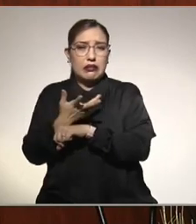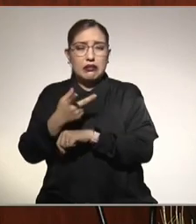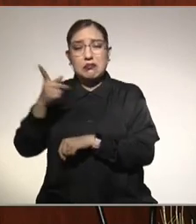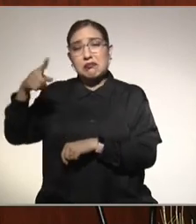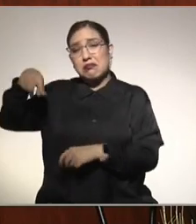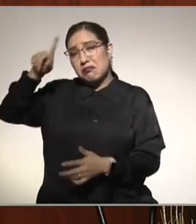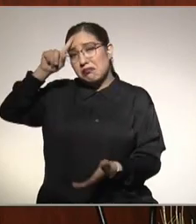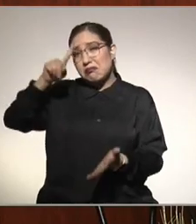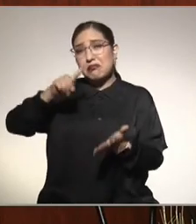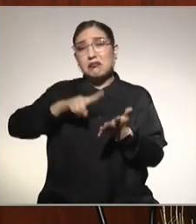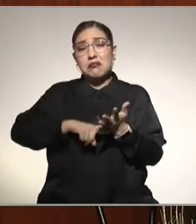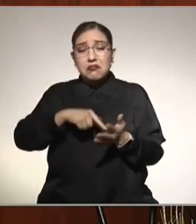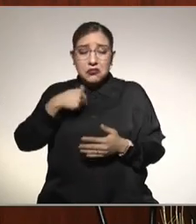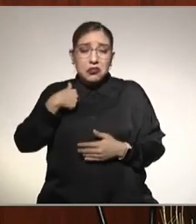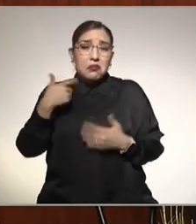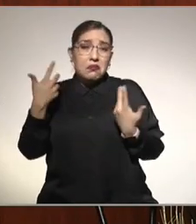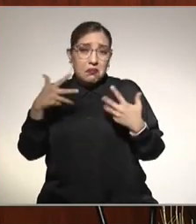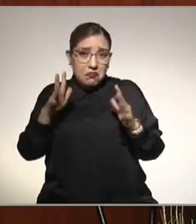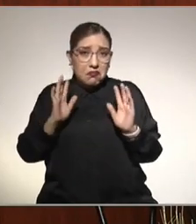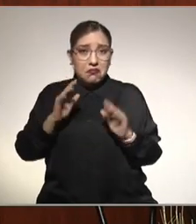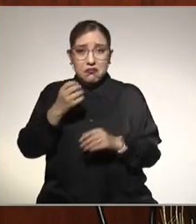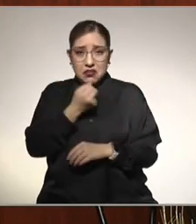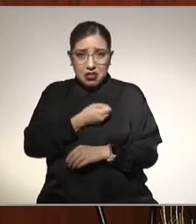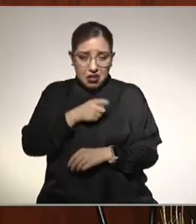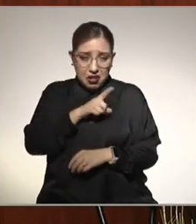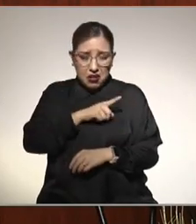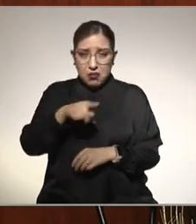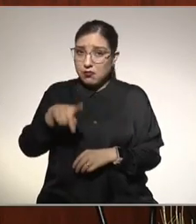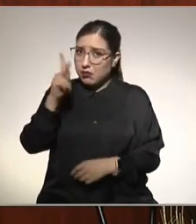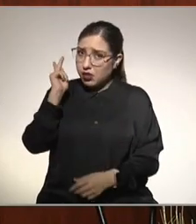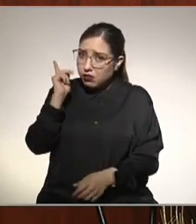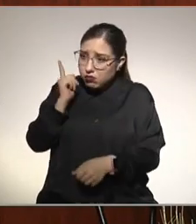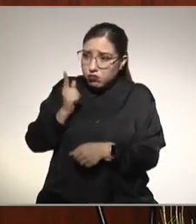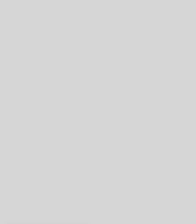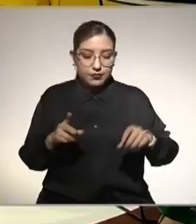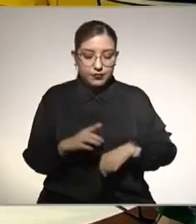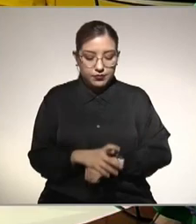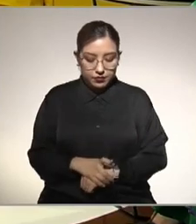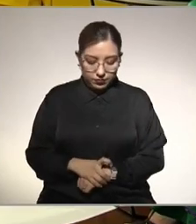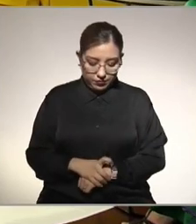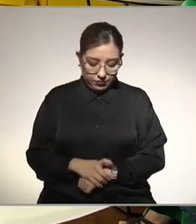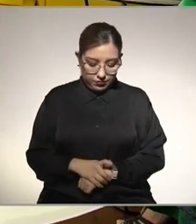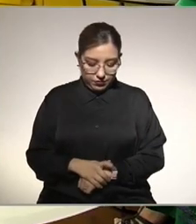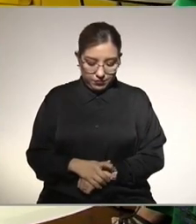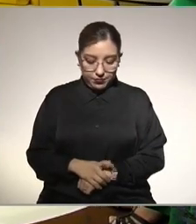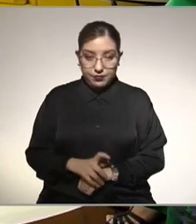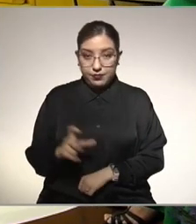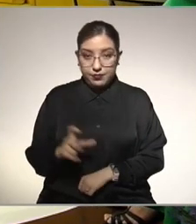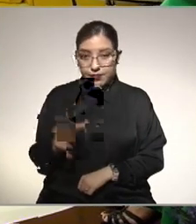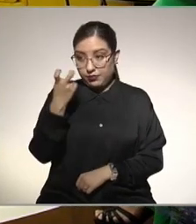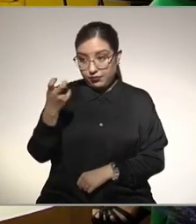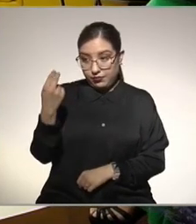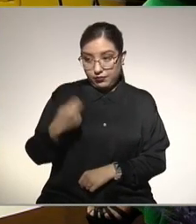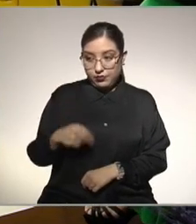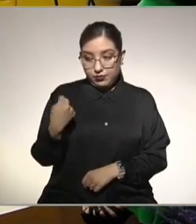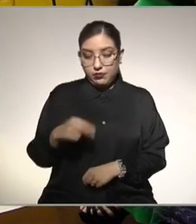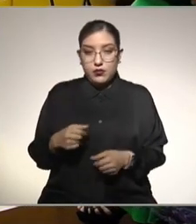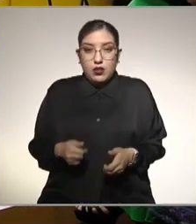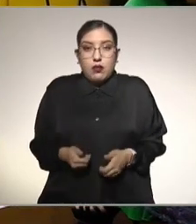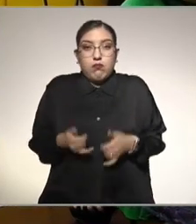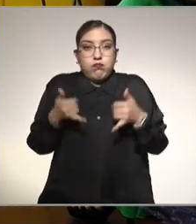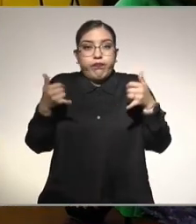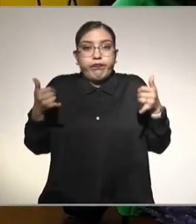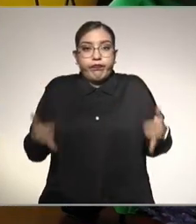tienen una estiatosis o un hígado graso en forma significativa cuando se llama por exceso